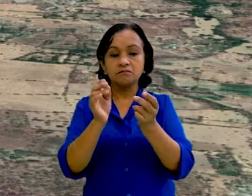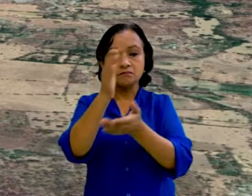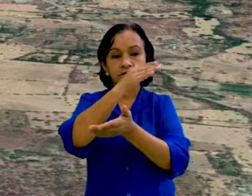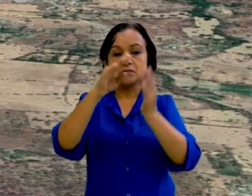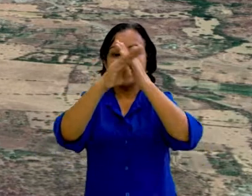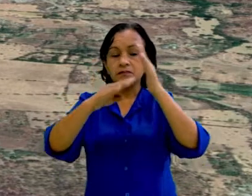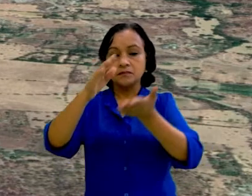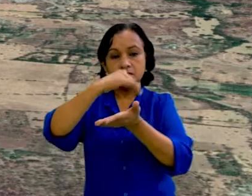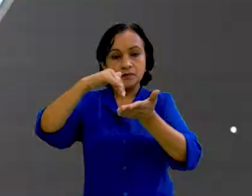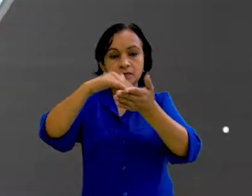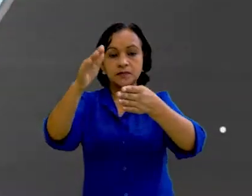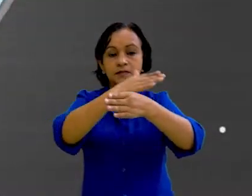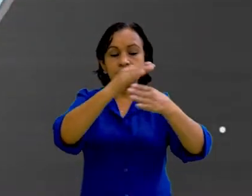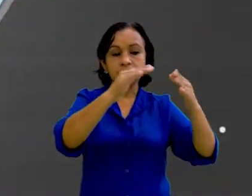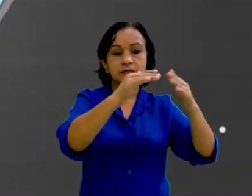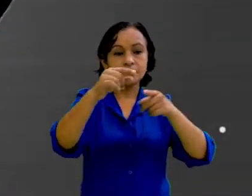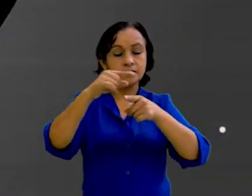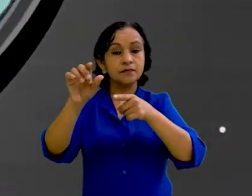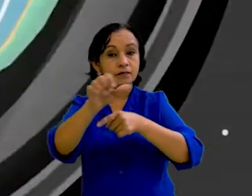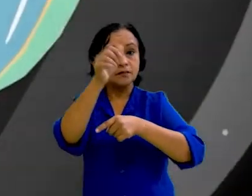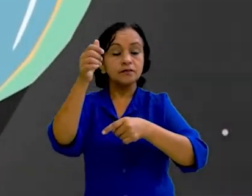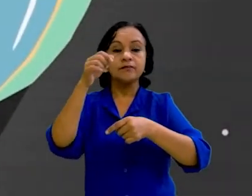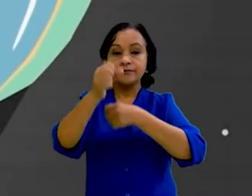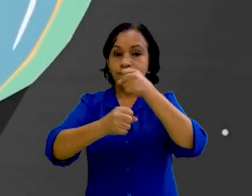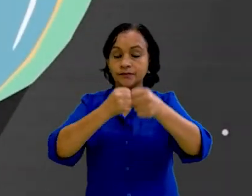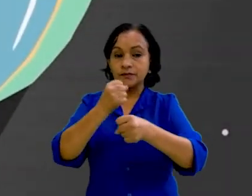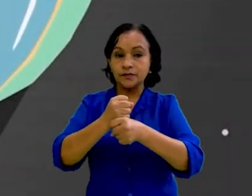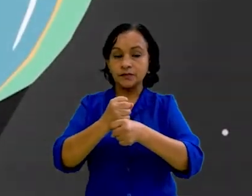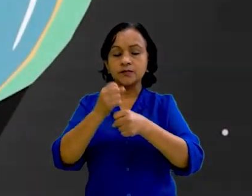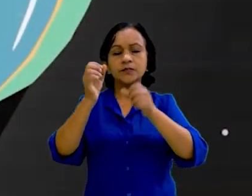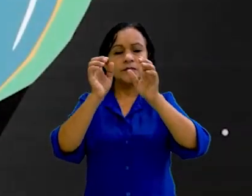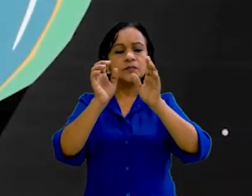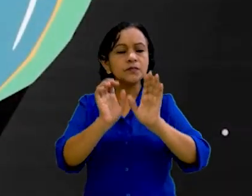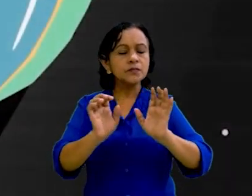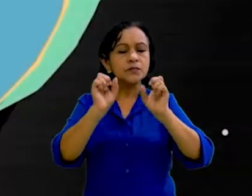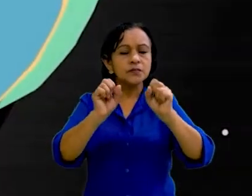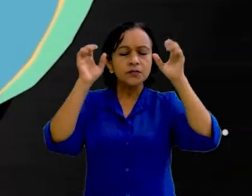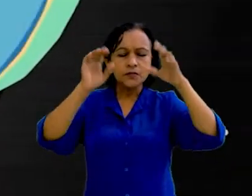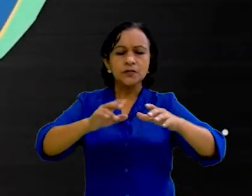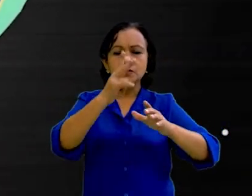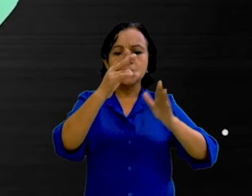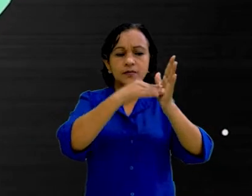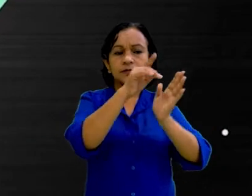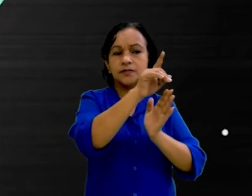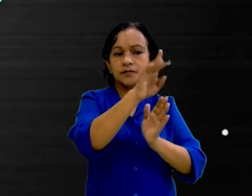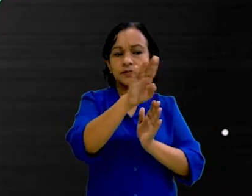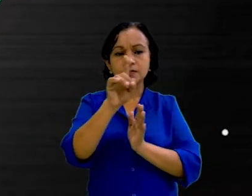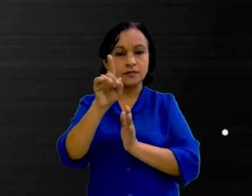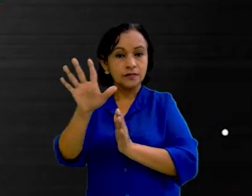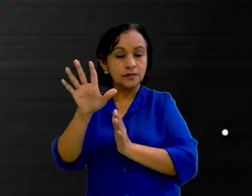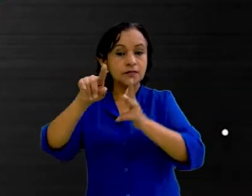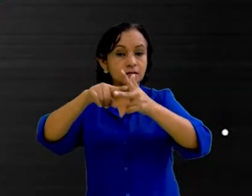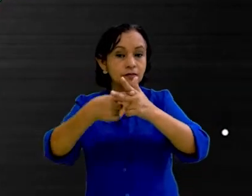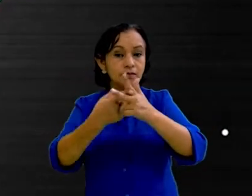comunidades aledañas. Otro evento de gran impacto ese año fue el fenómeno del Niño 2014-2015. Tuvo